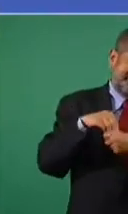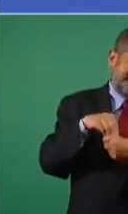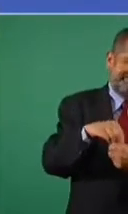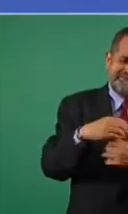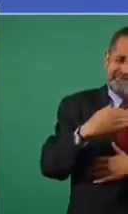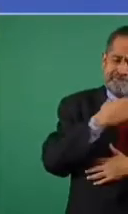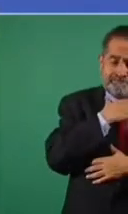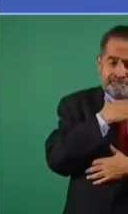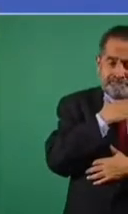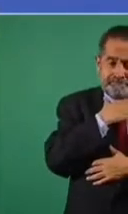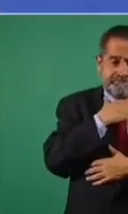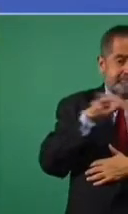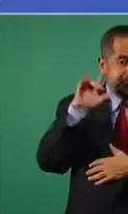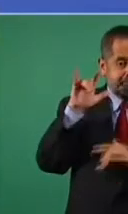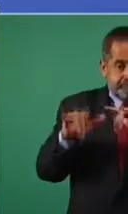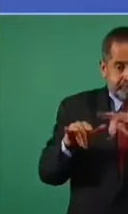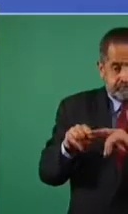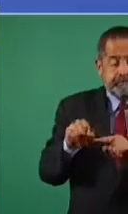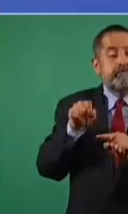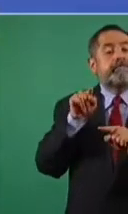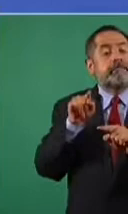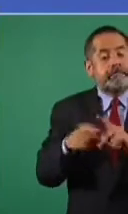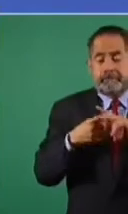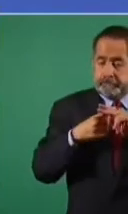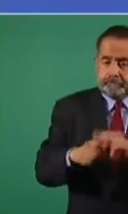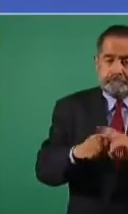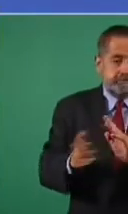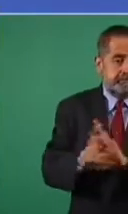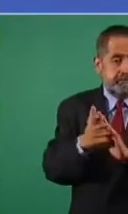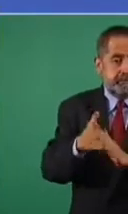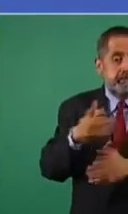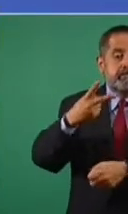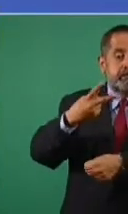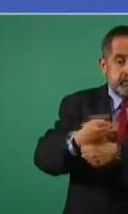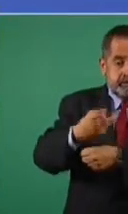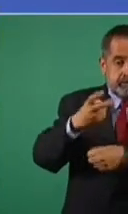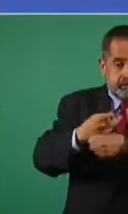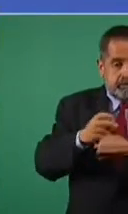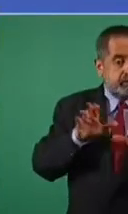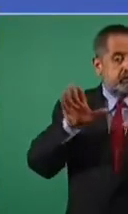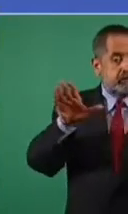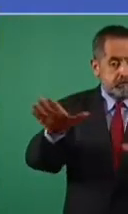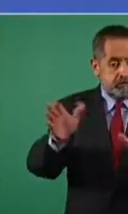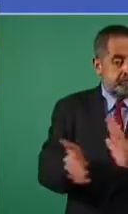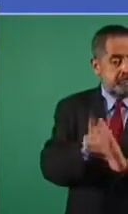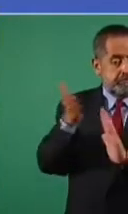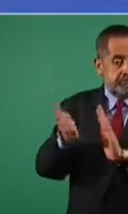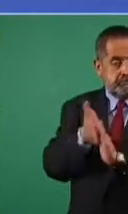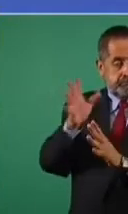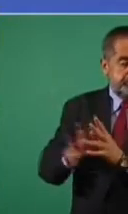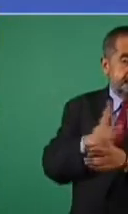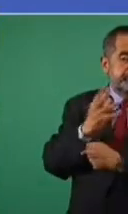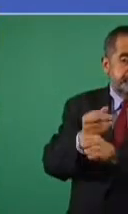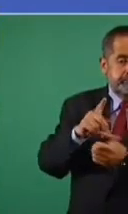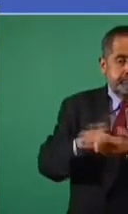se va a iniciar ya la construcción de un nuevo aeropuerto, aquí en Tulum,